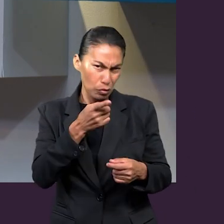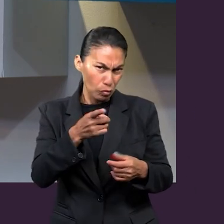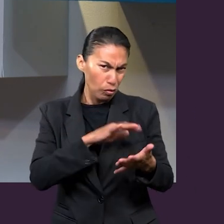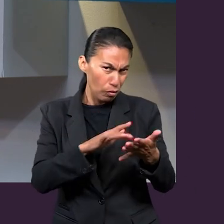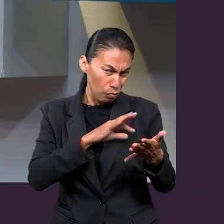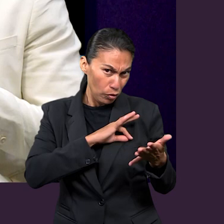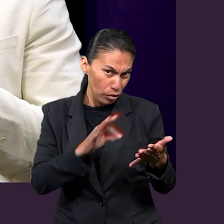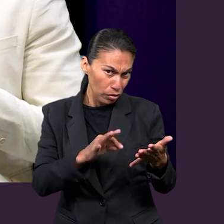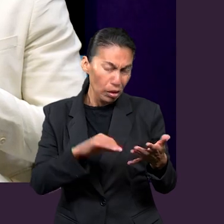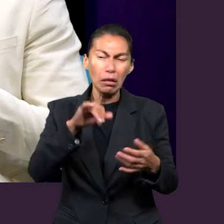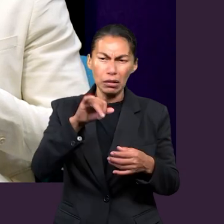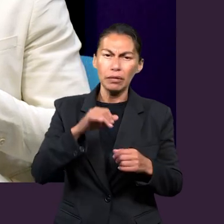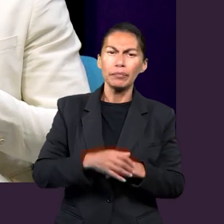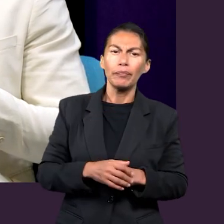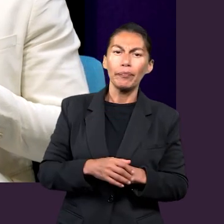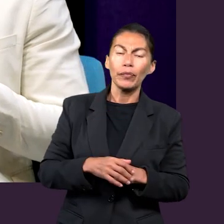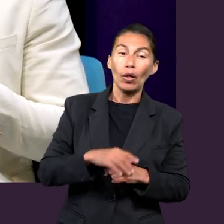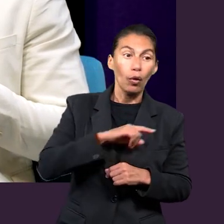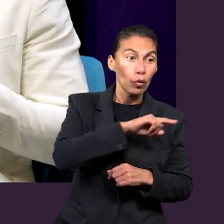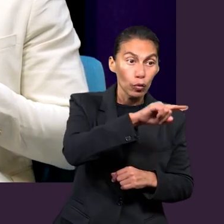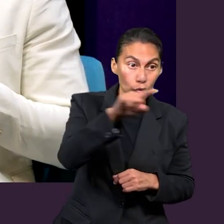Sí, dice,